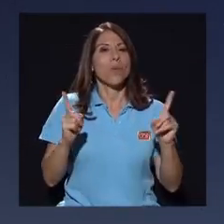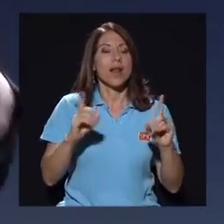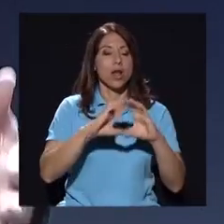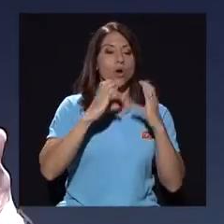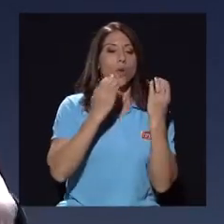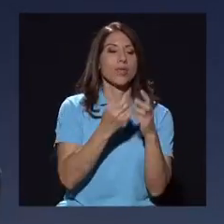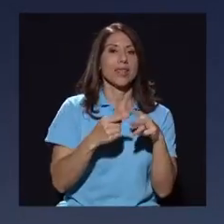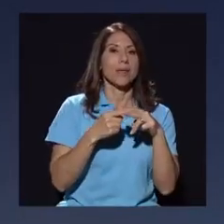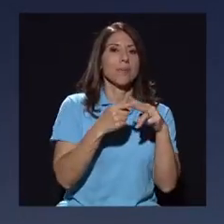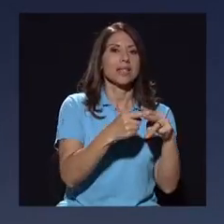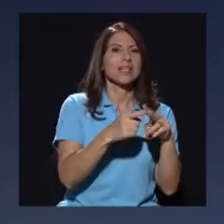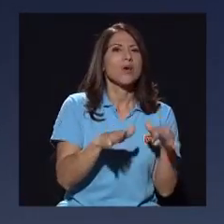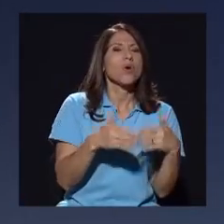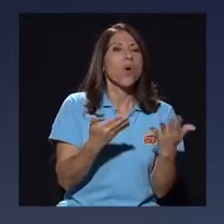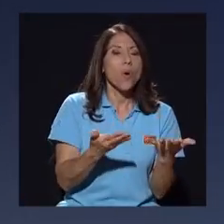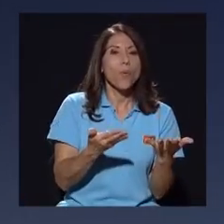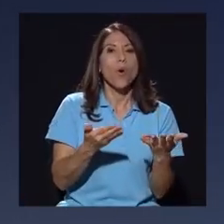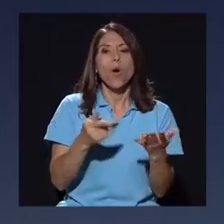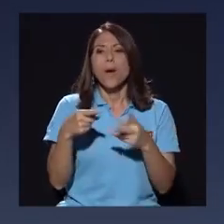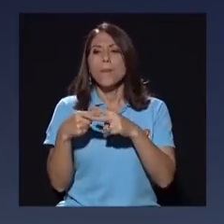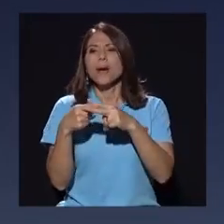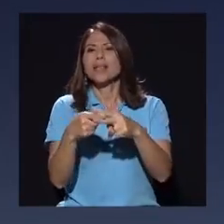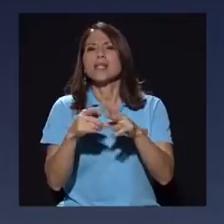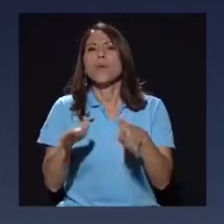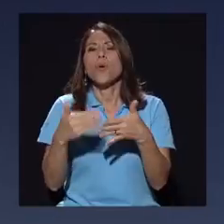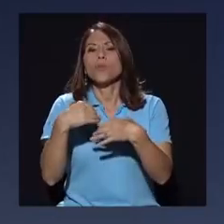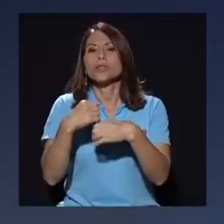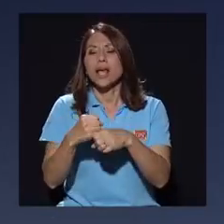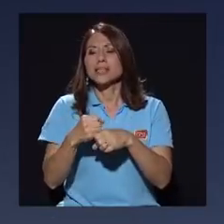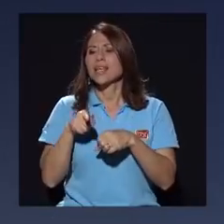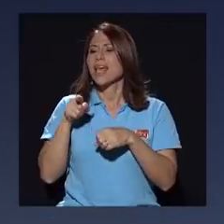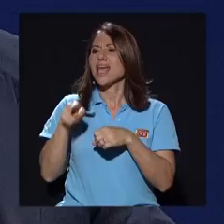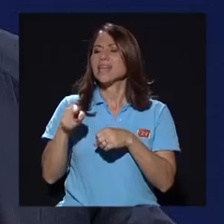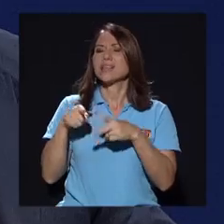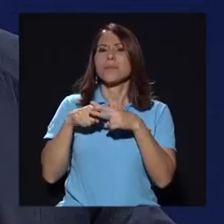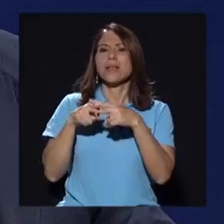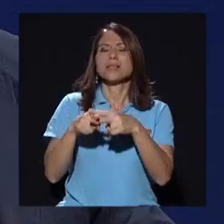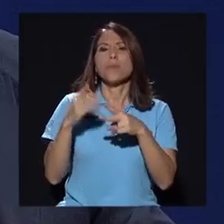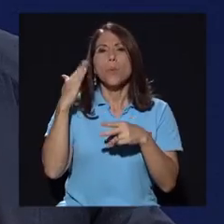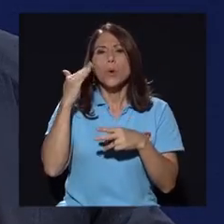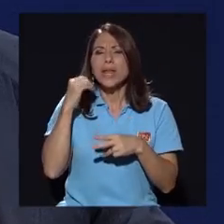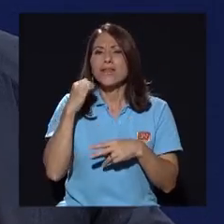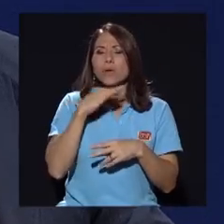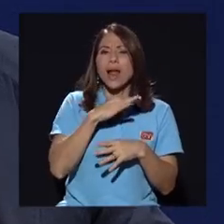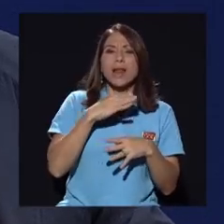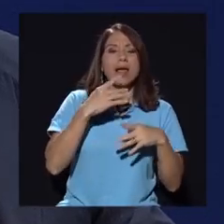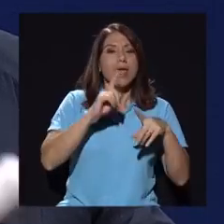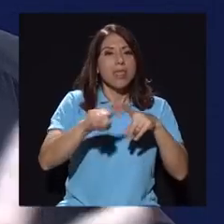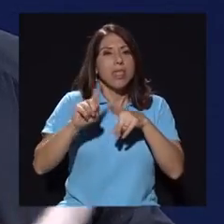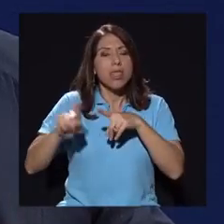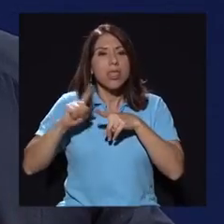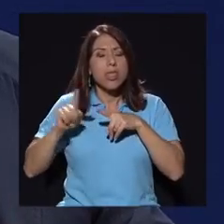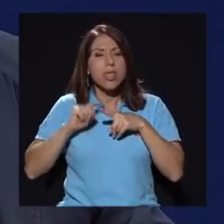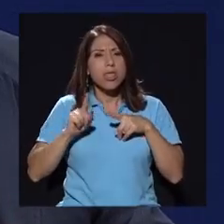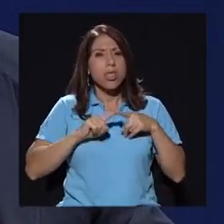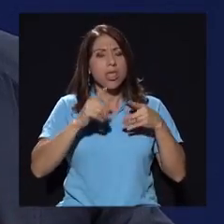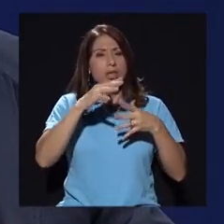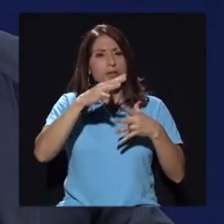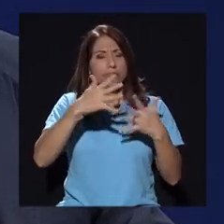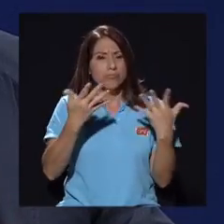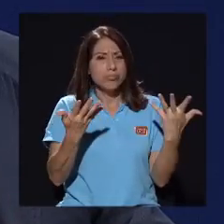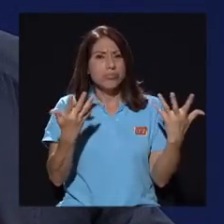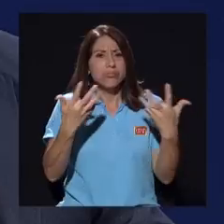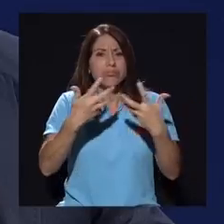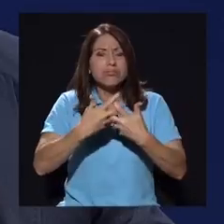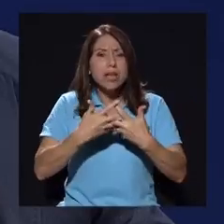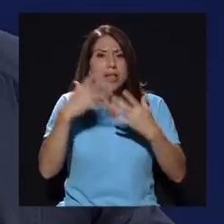crédito, cómo se asigna un préstamo, por qué este préstamo es irregular, qué es lo que está pasando acá. Entonces, era tal, la maraña de información, que la